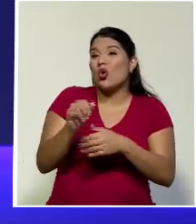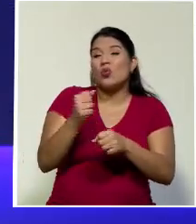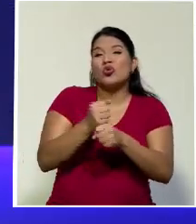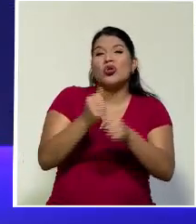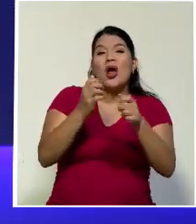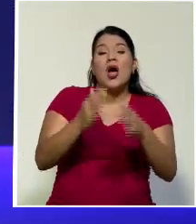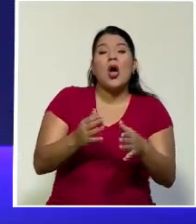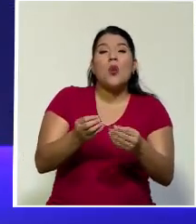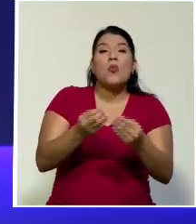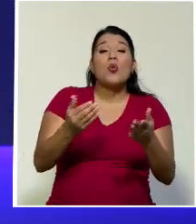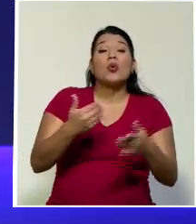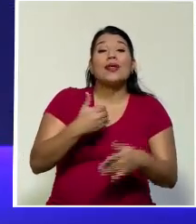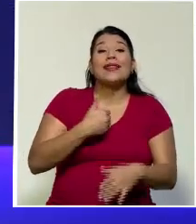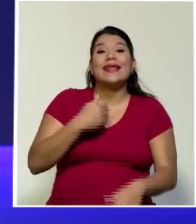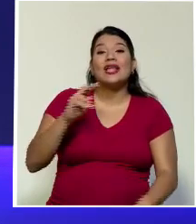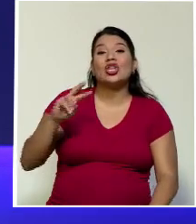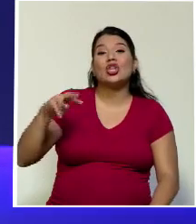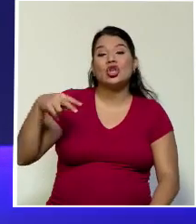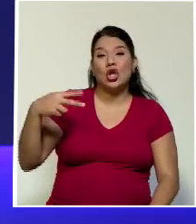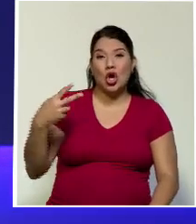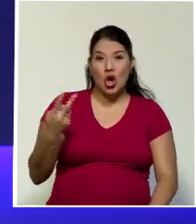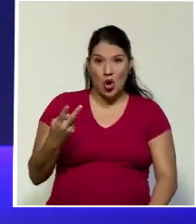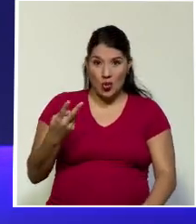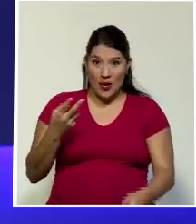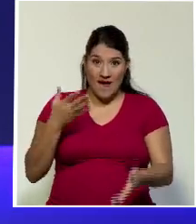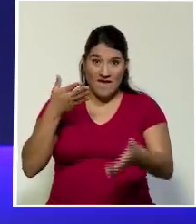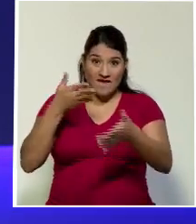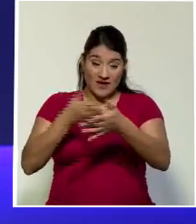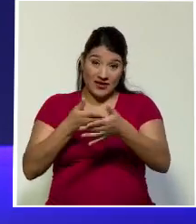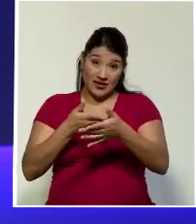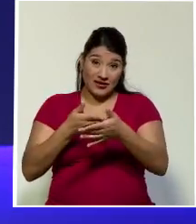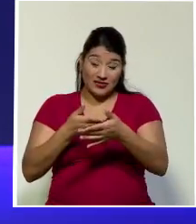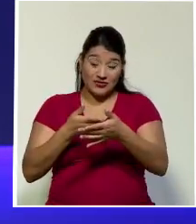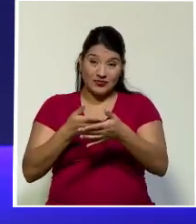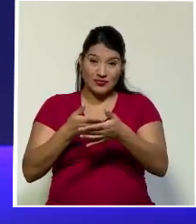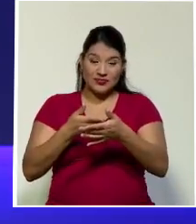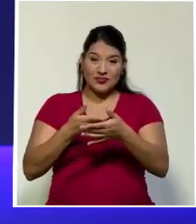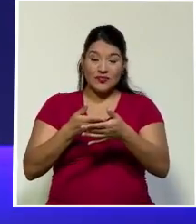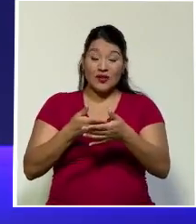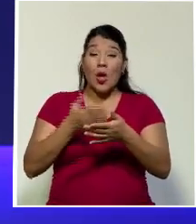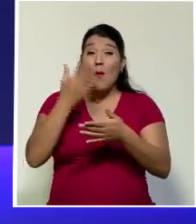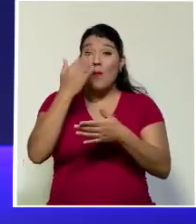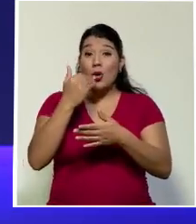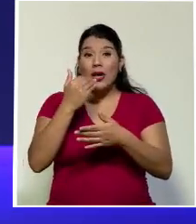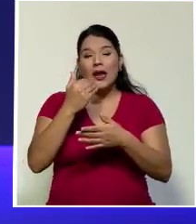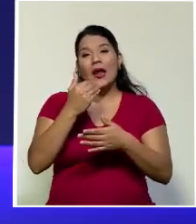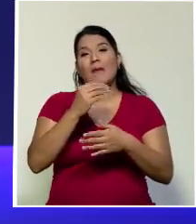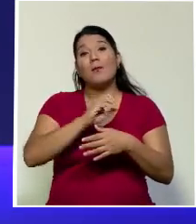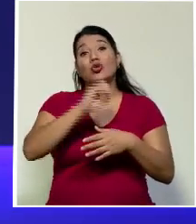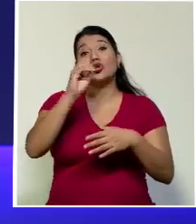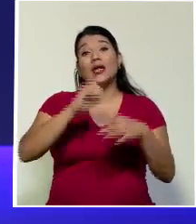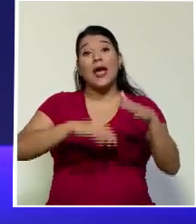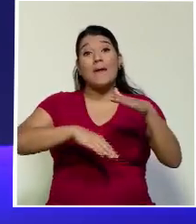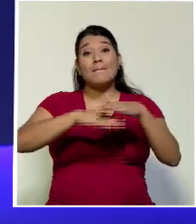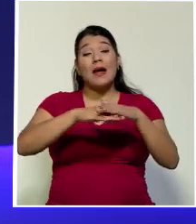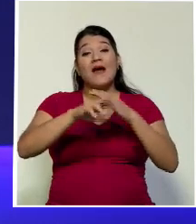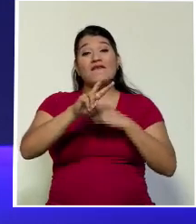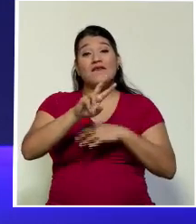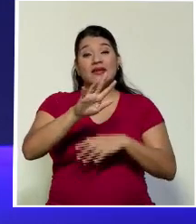van a tener un doble impacto que generar el aumento. Por un lado, la tasa máxima en este momento es del